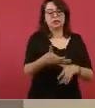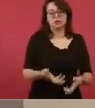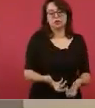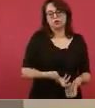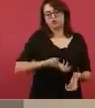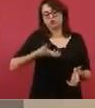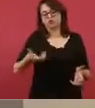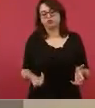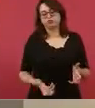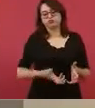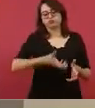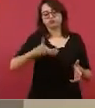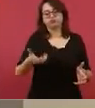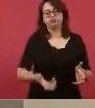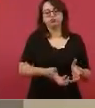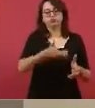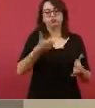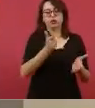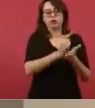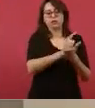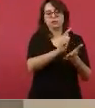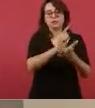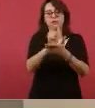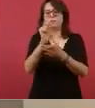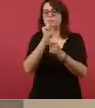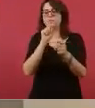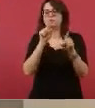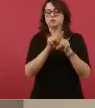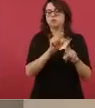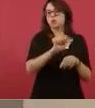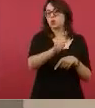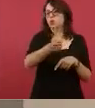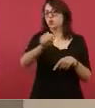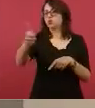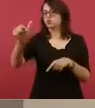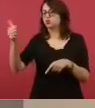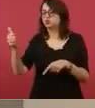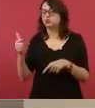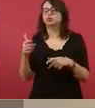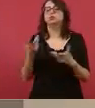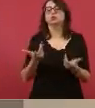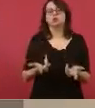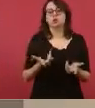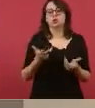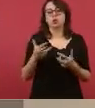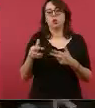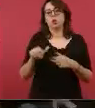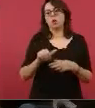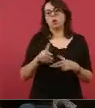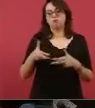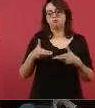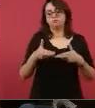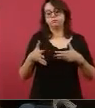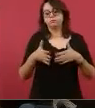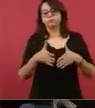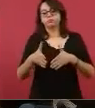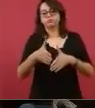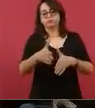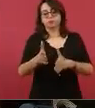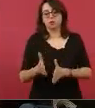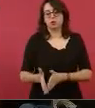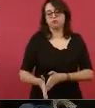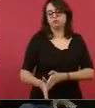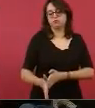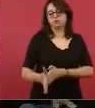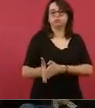tren de la Bacinica y el arroyo colorado. La rehabilitación de espigones y bordos en la margen derecha del río Bobos, construcción de